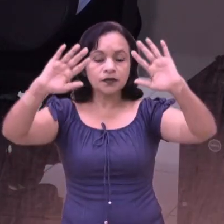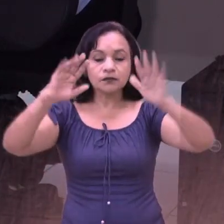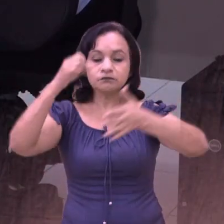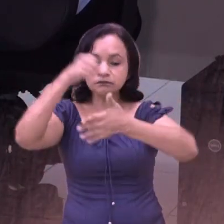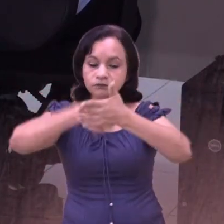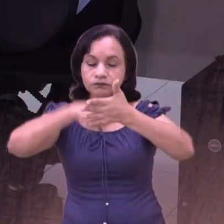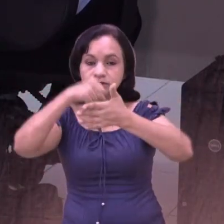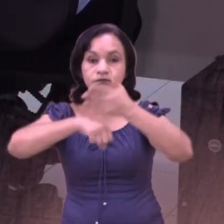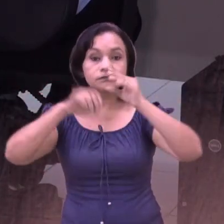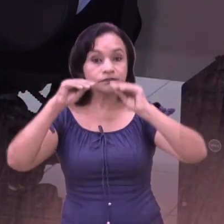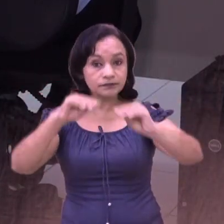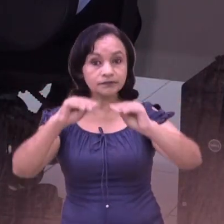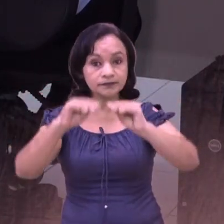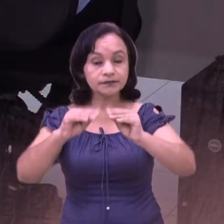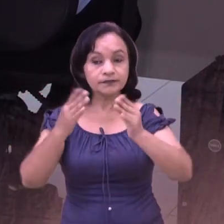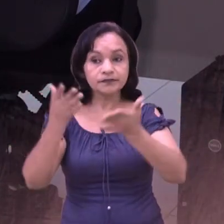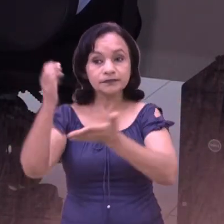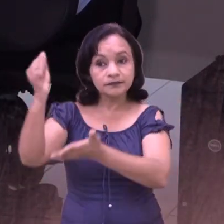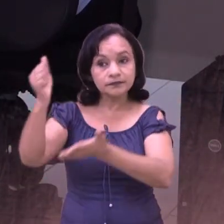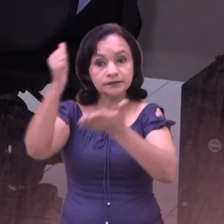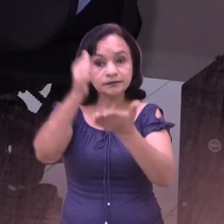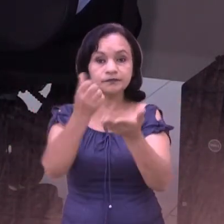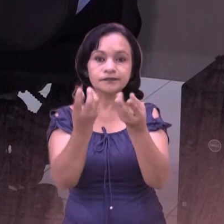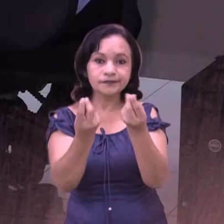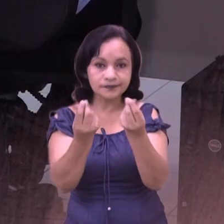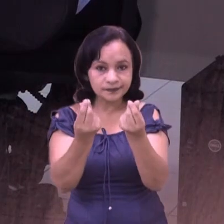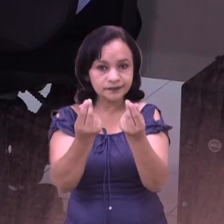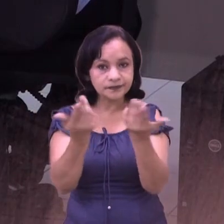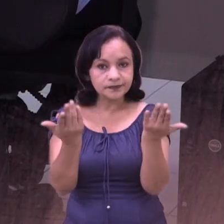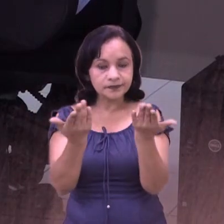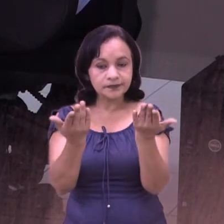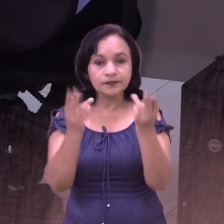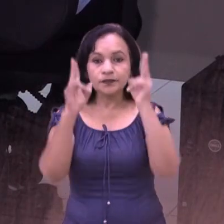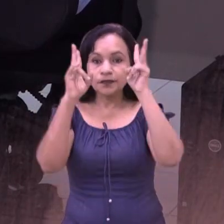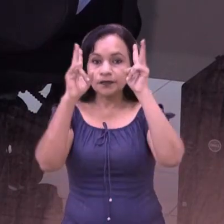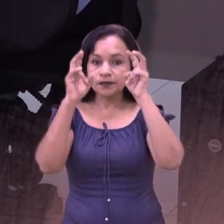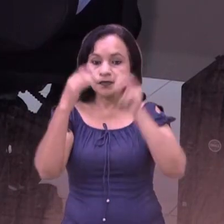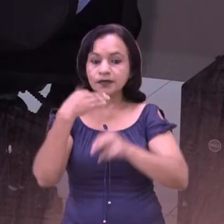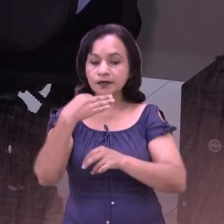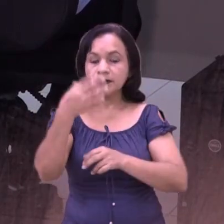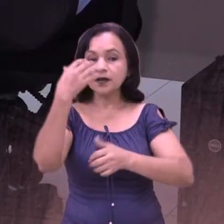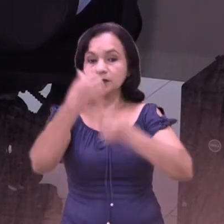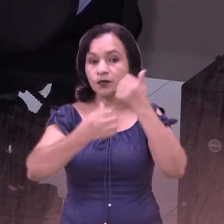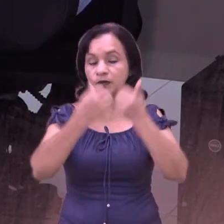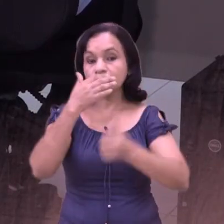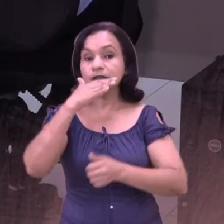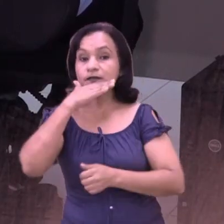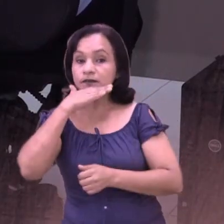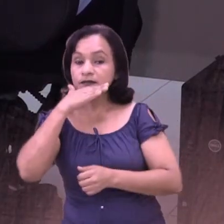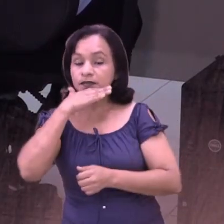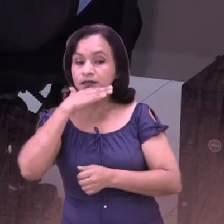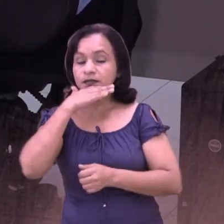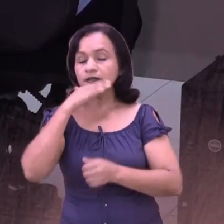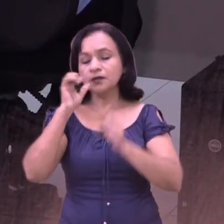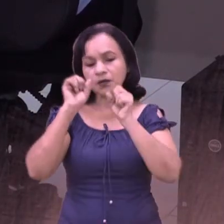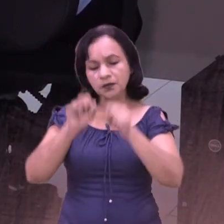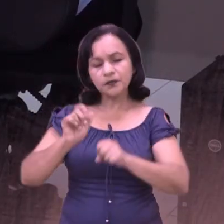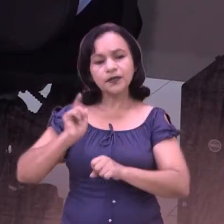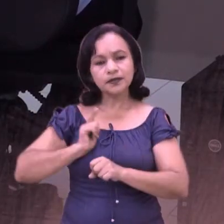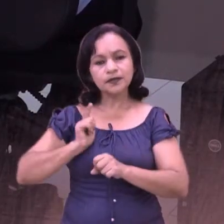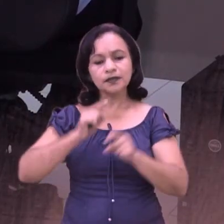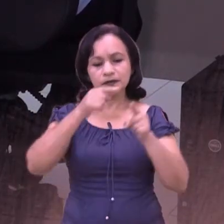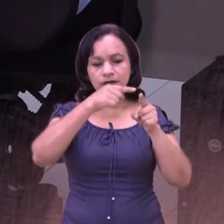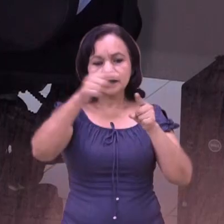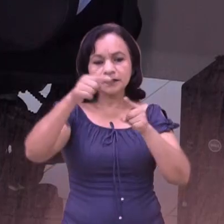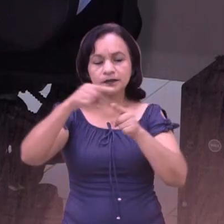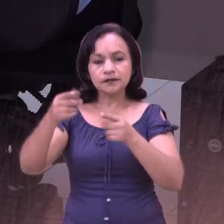naturales, con el reforzamiento que tienen que tener las inversiones públicas de cara a situaciones de riesgo que puedan,